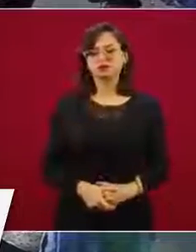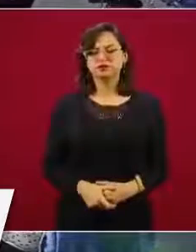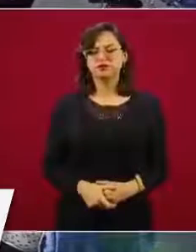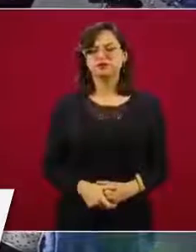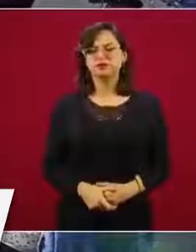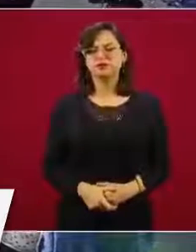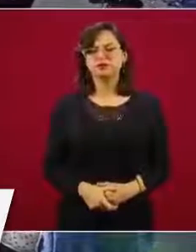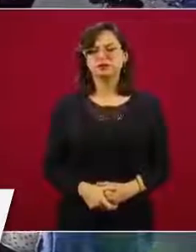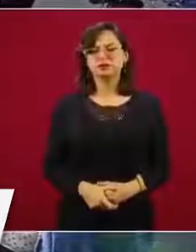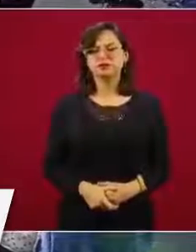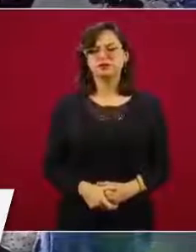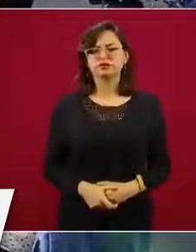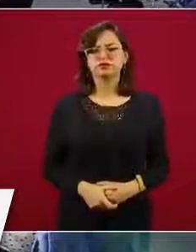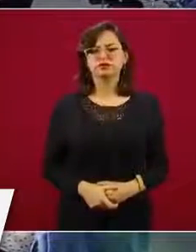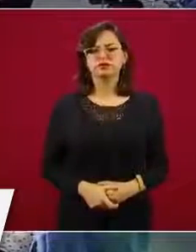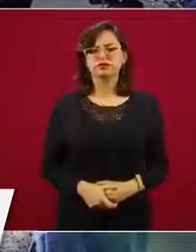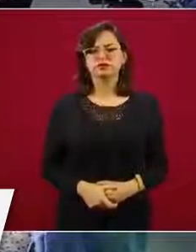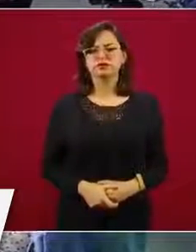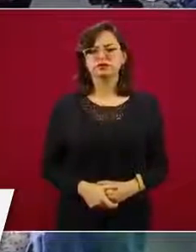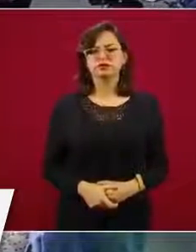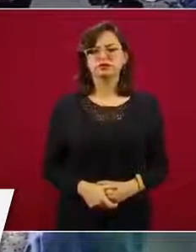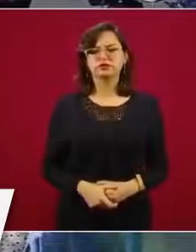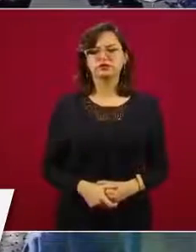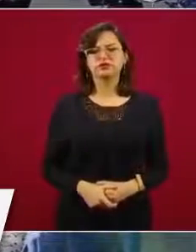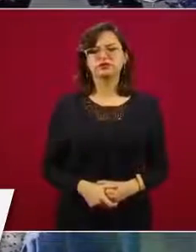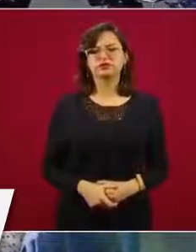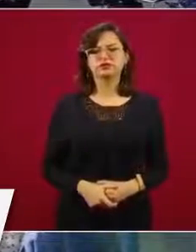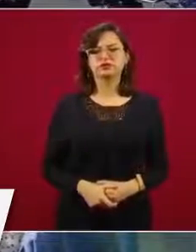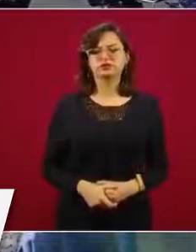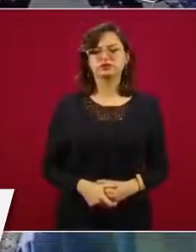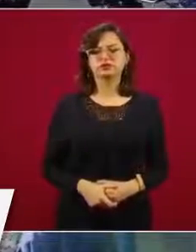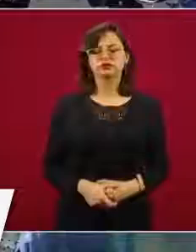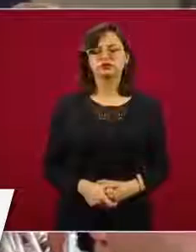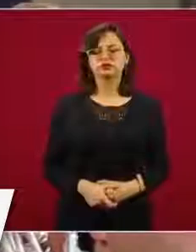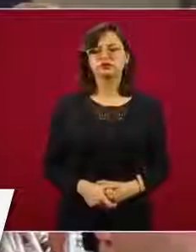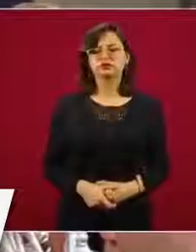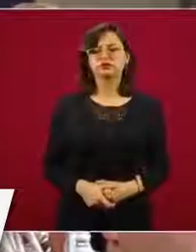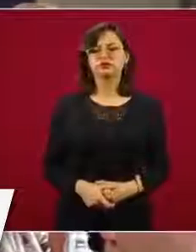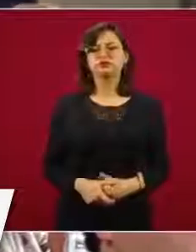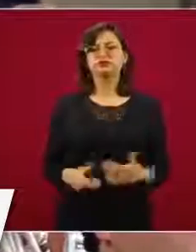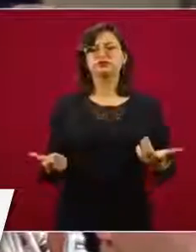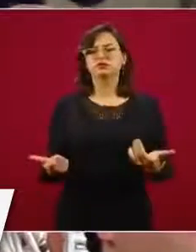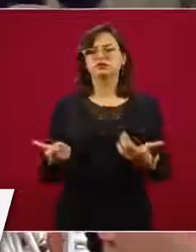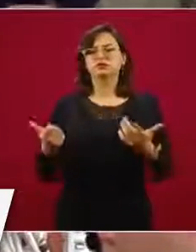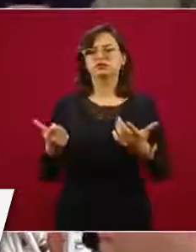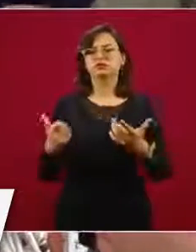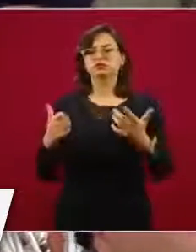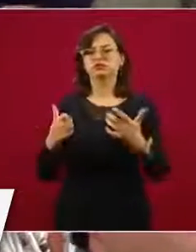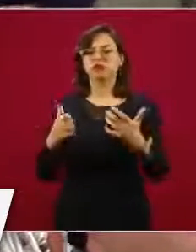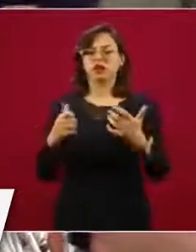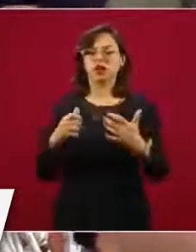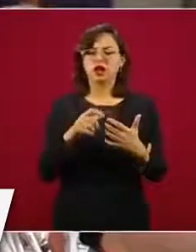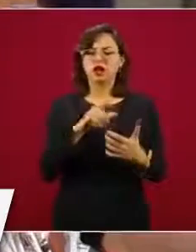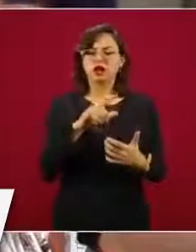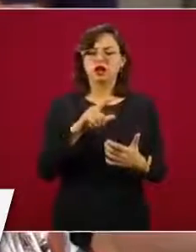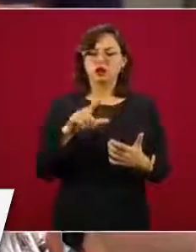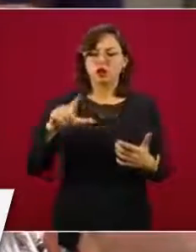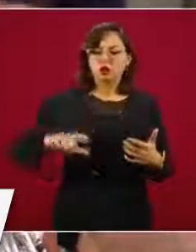Está muy bien la coordinación que se ha realizado de la sociedad civil con el gobierno de